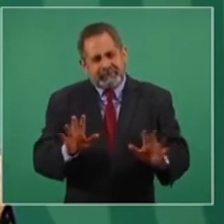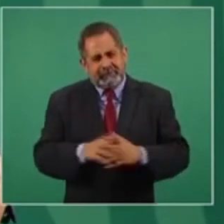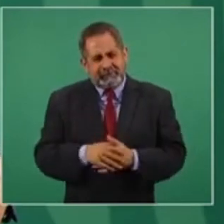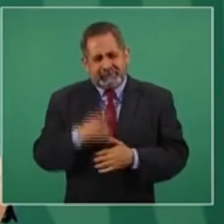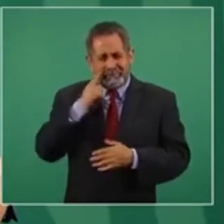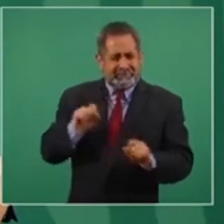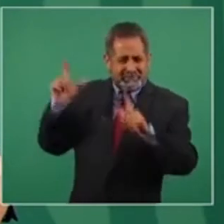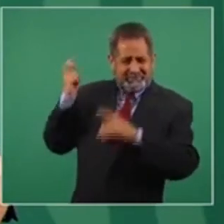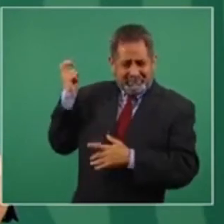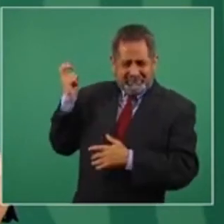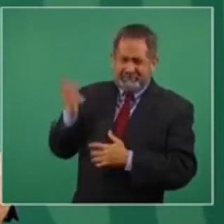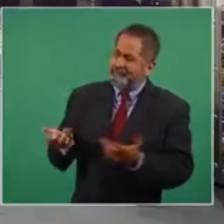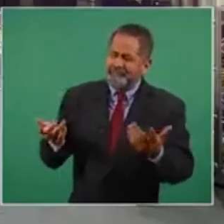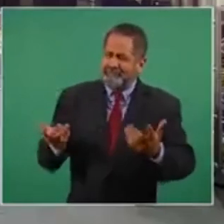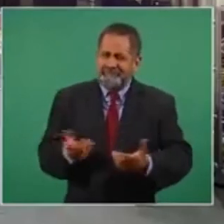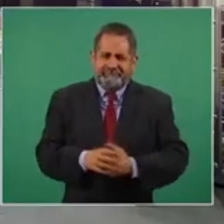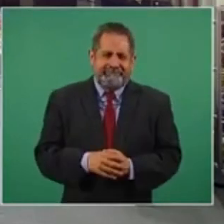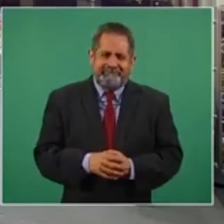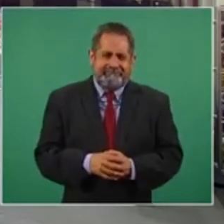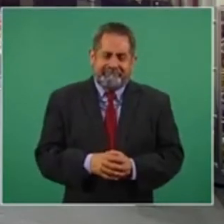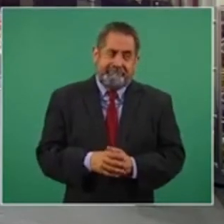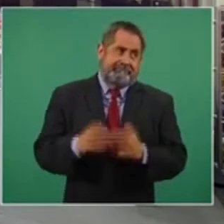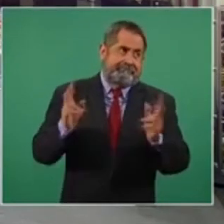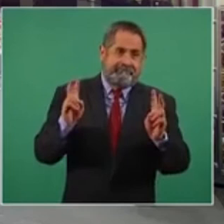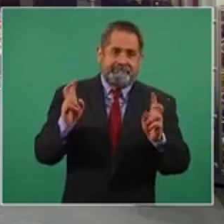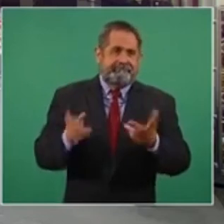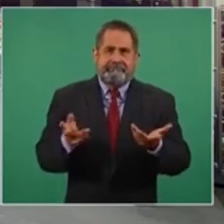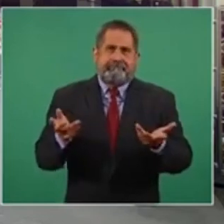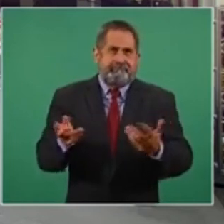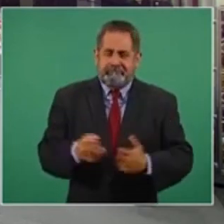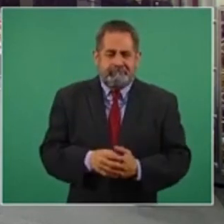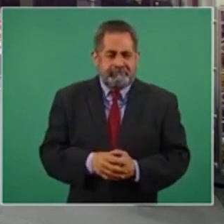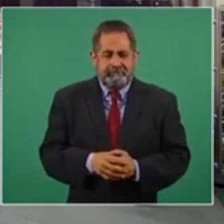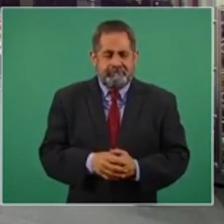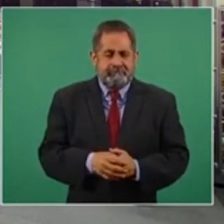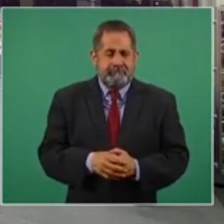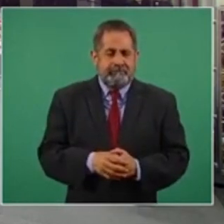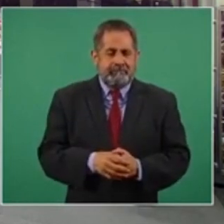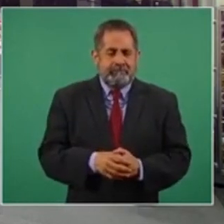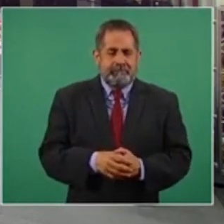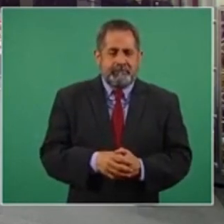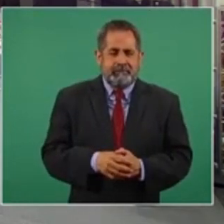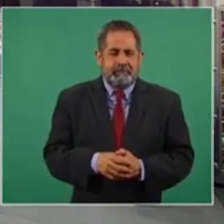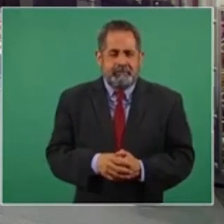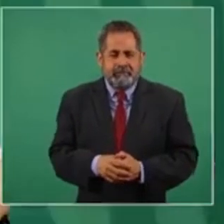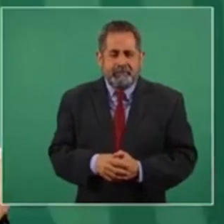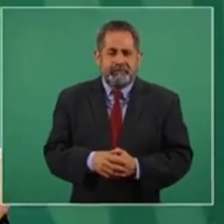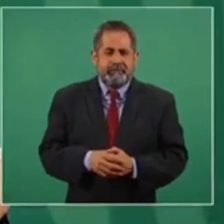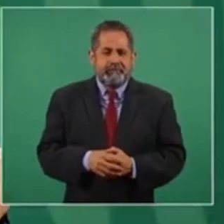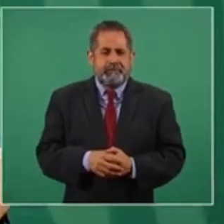que esto, según mi